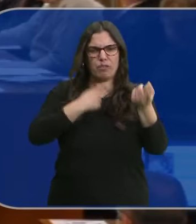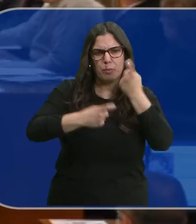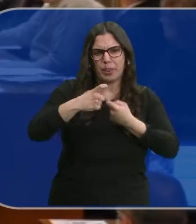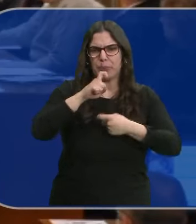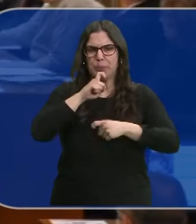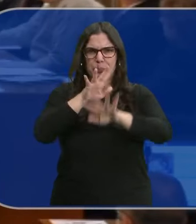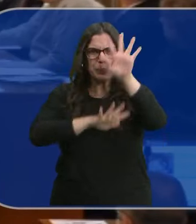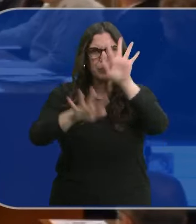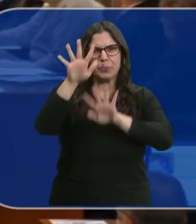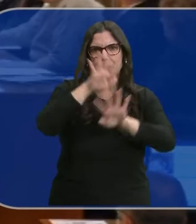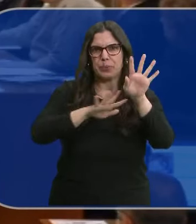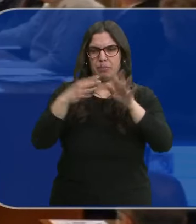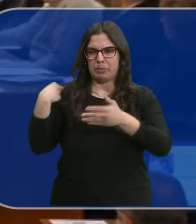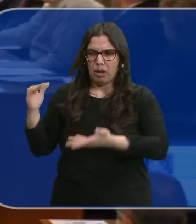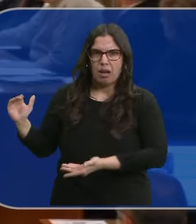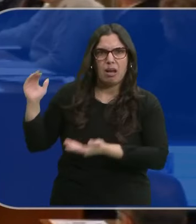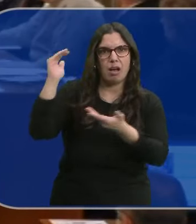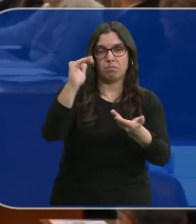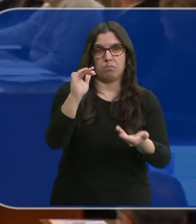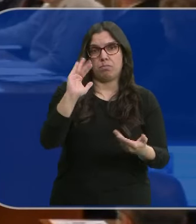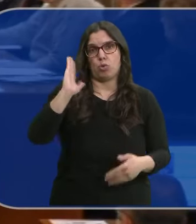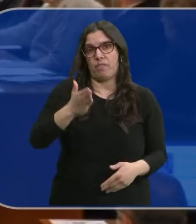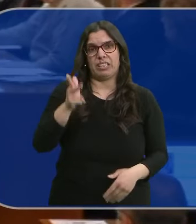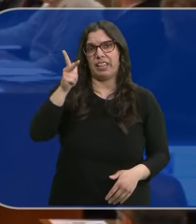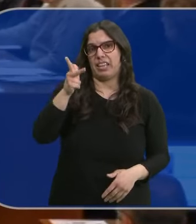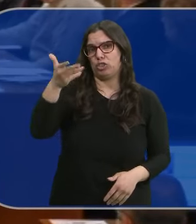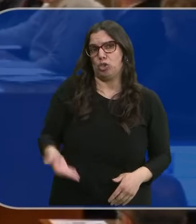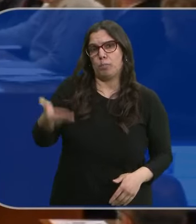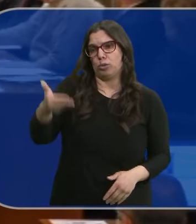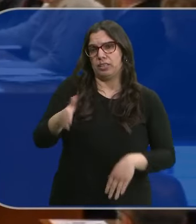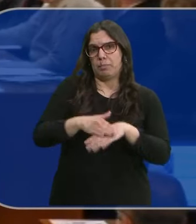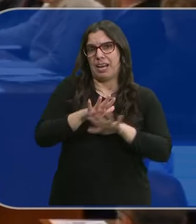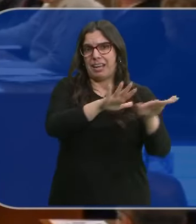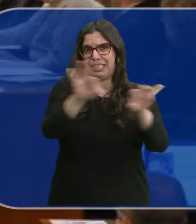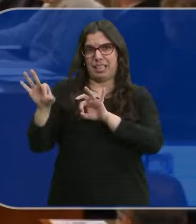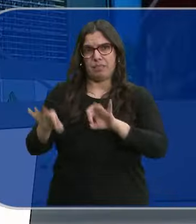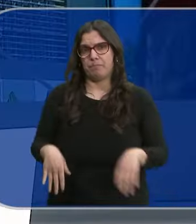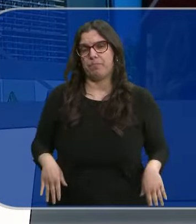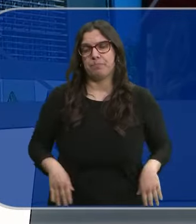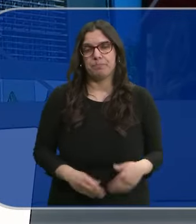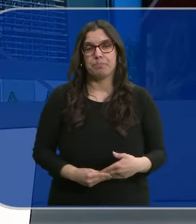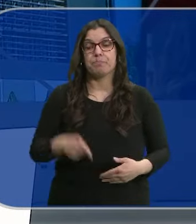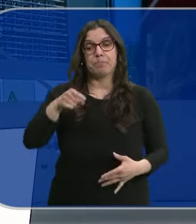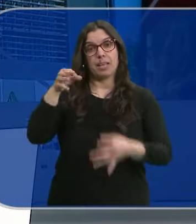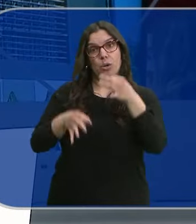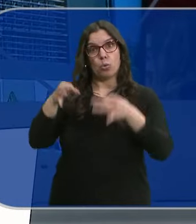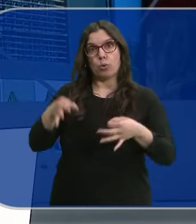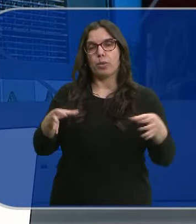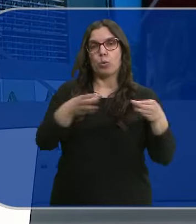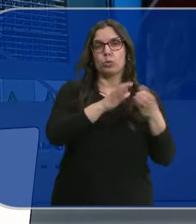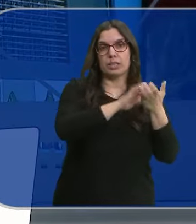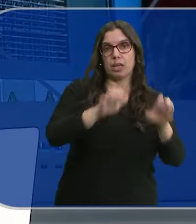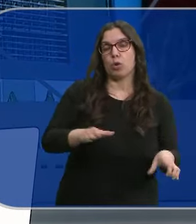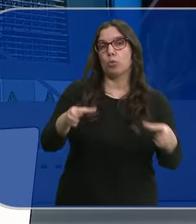documentación que ha sido objeto de traslado no afecta a derechos fundamentales de las partes. En este juicio, tanto la